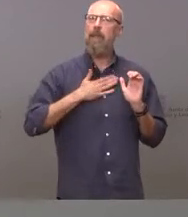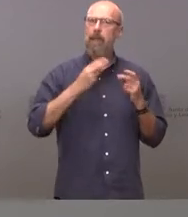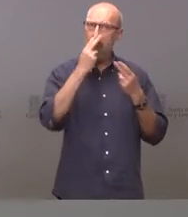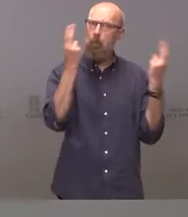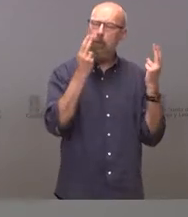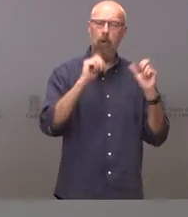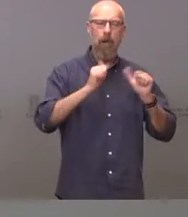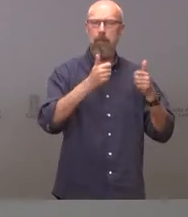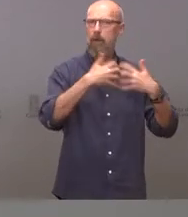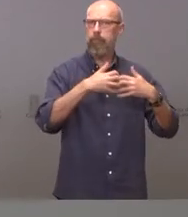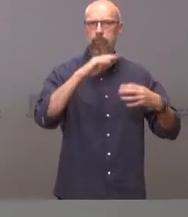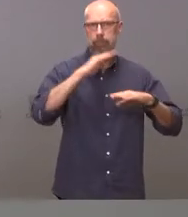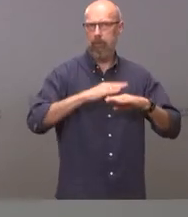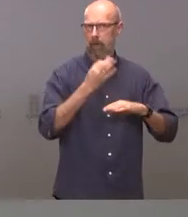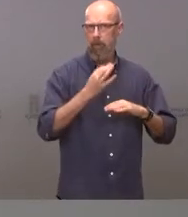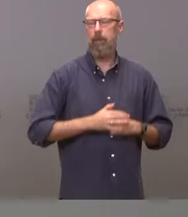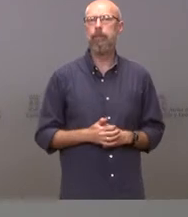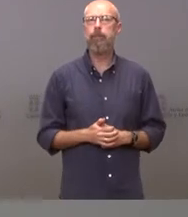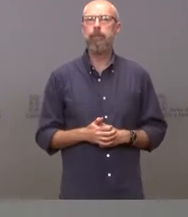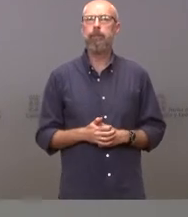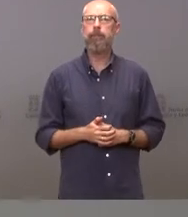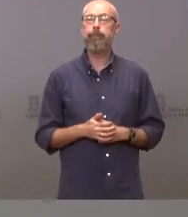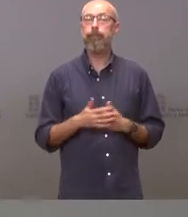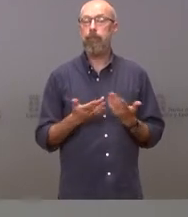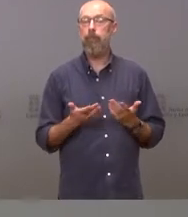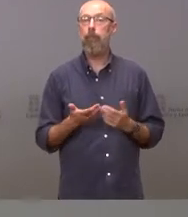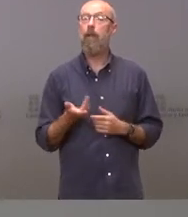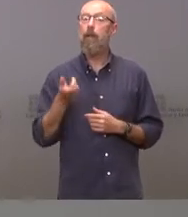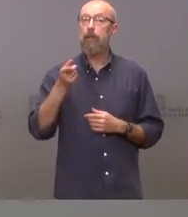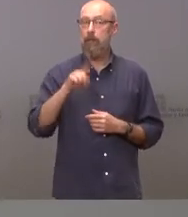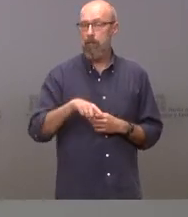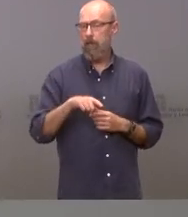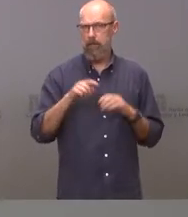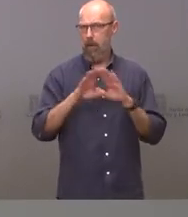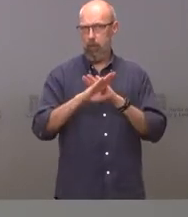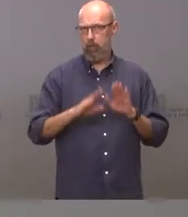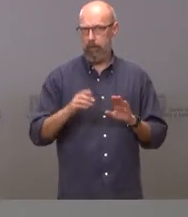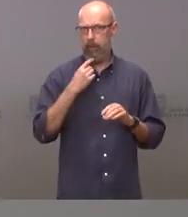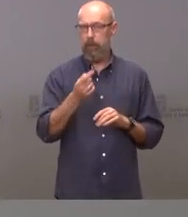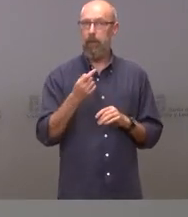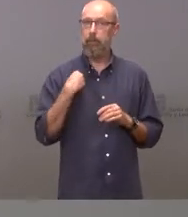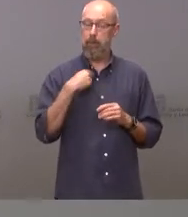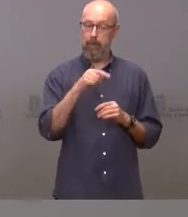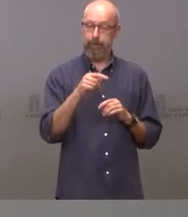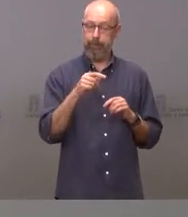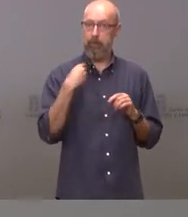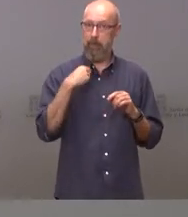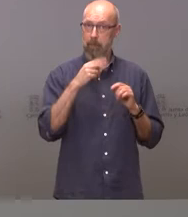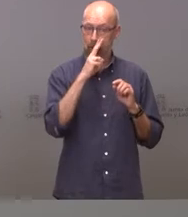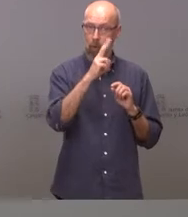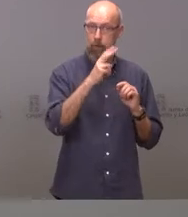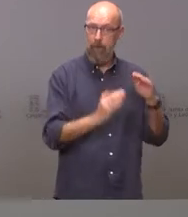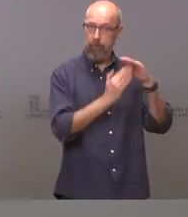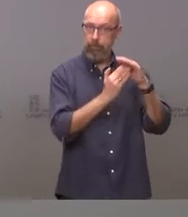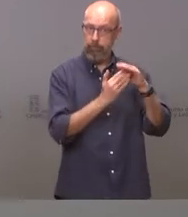en el Boletín Oficial de Castilla y León. Quiero también, para ir finalizando, indicar que esta suspensión solo podemos hacerla a